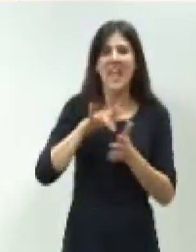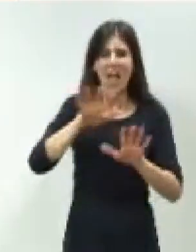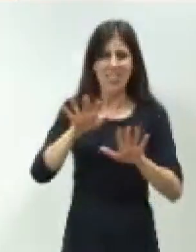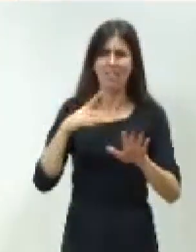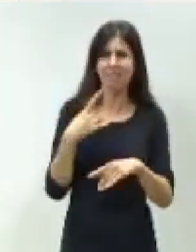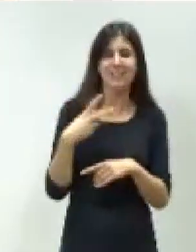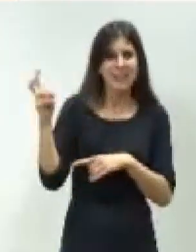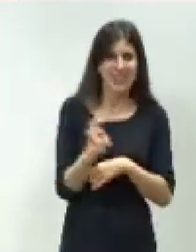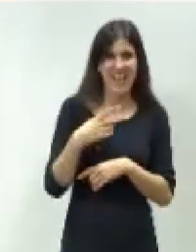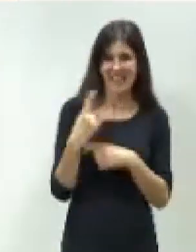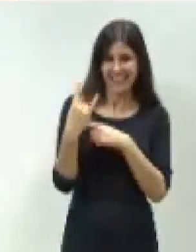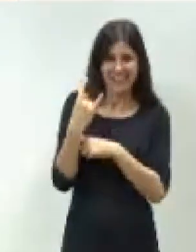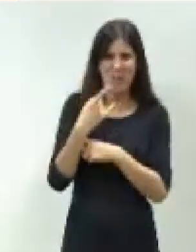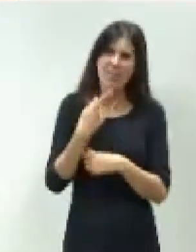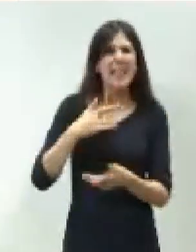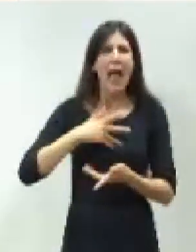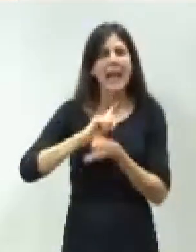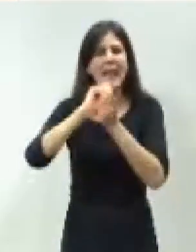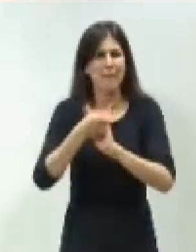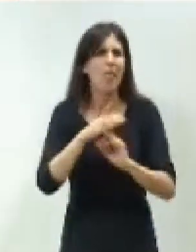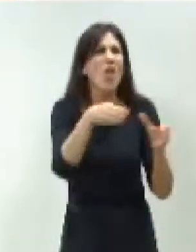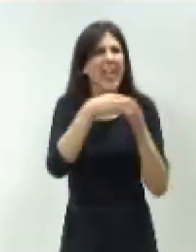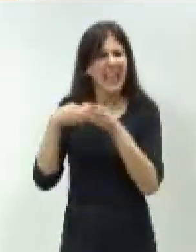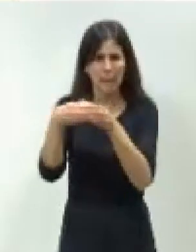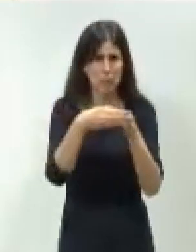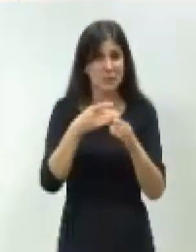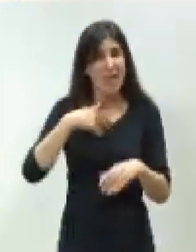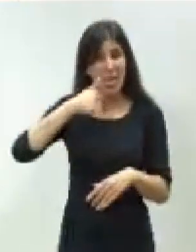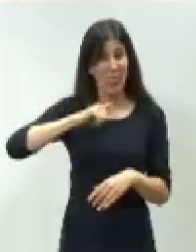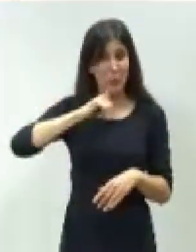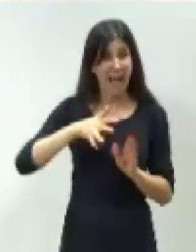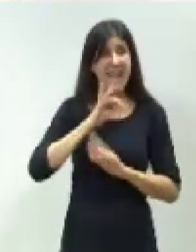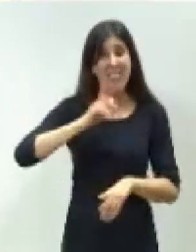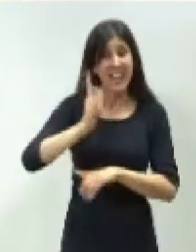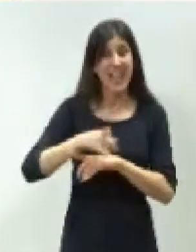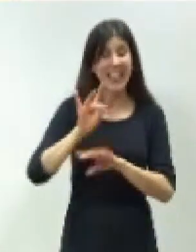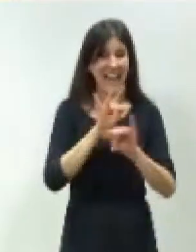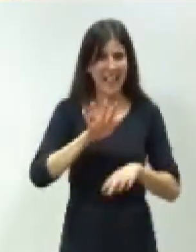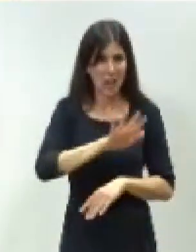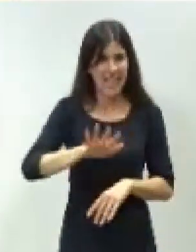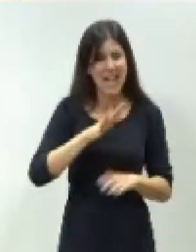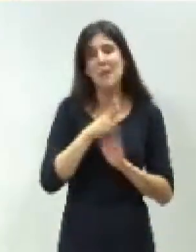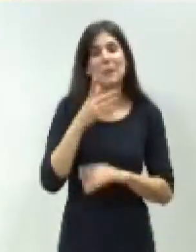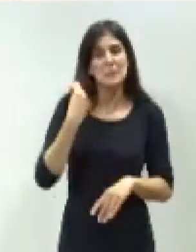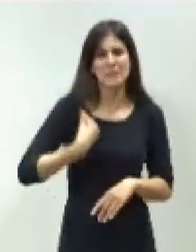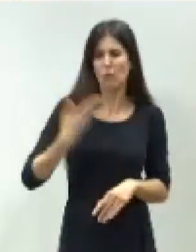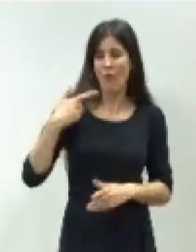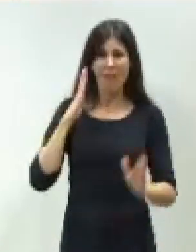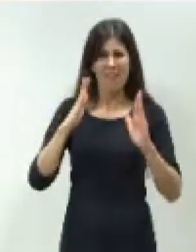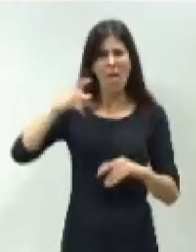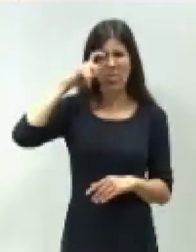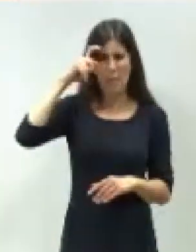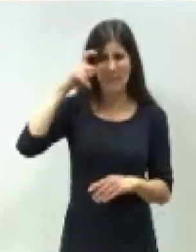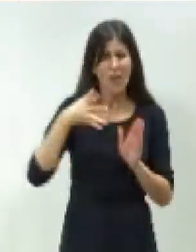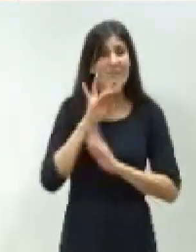mentirnos. Dijo, hemos cambiado a todos los equipos. En Ceuta, el director territorial sigue siendo el mismo de la época de Zapatero.